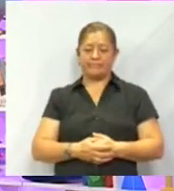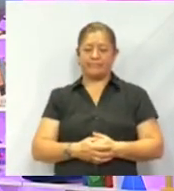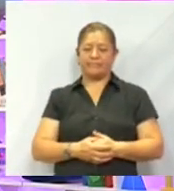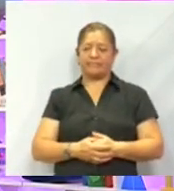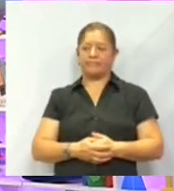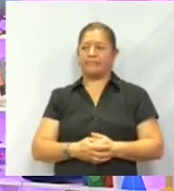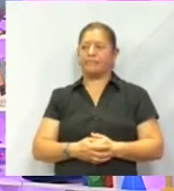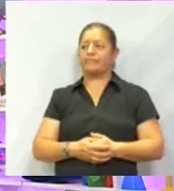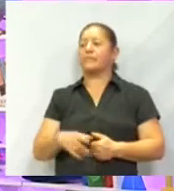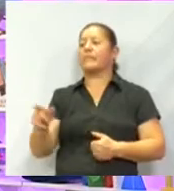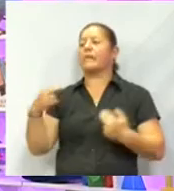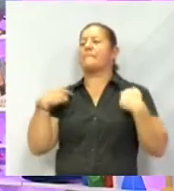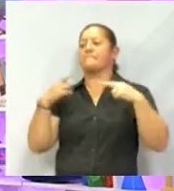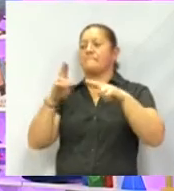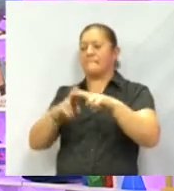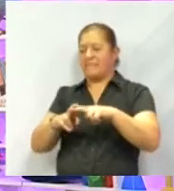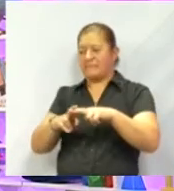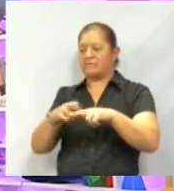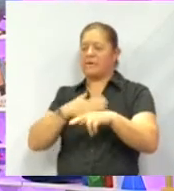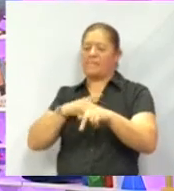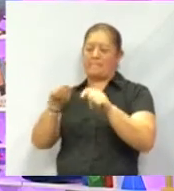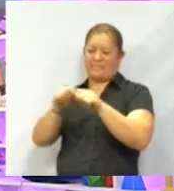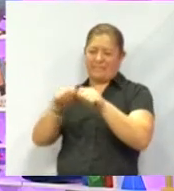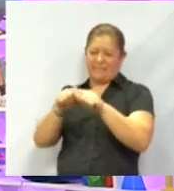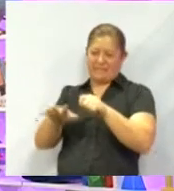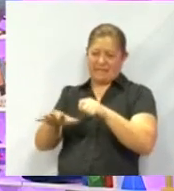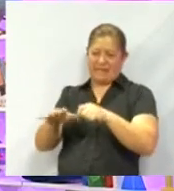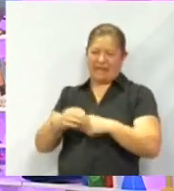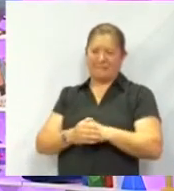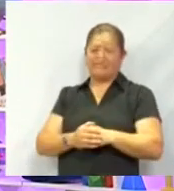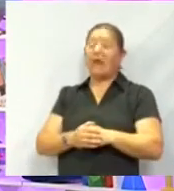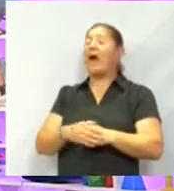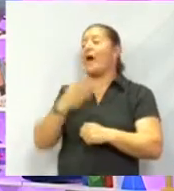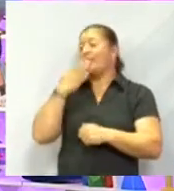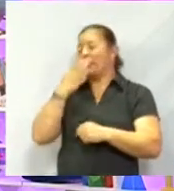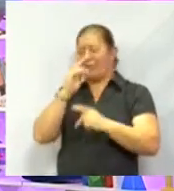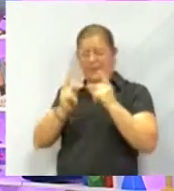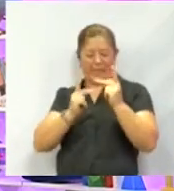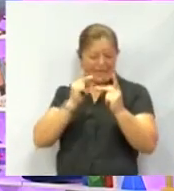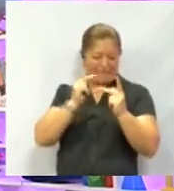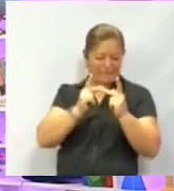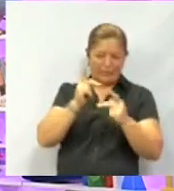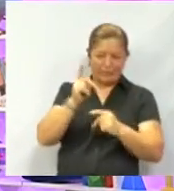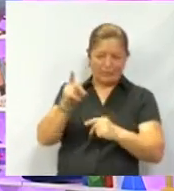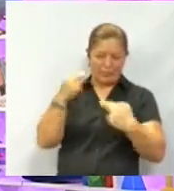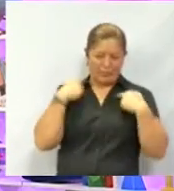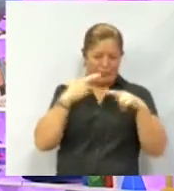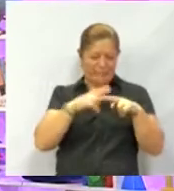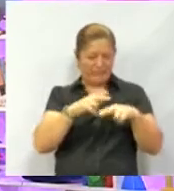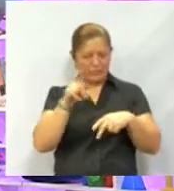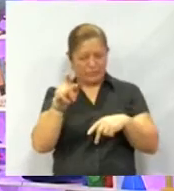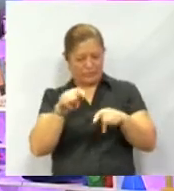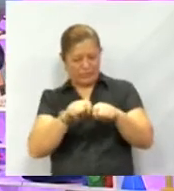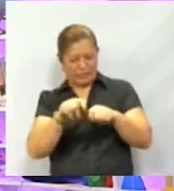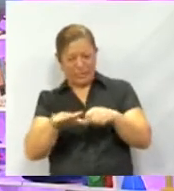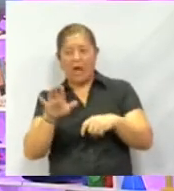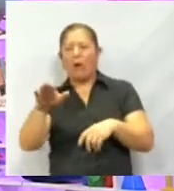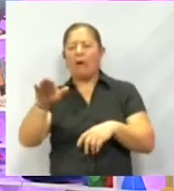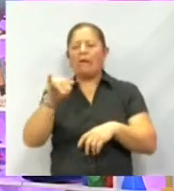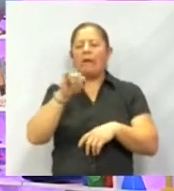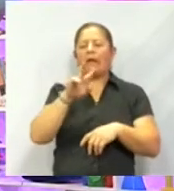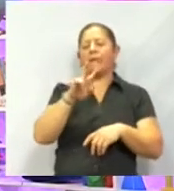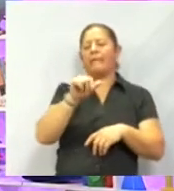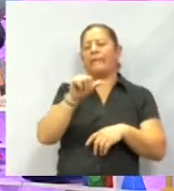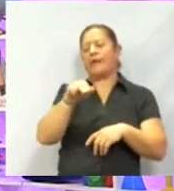A los maestros y a mi tía. Perfecto, pues un saludo a tu maestro y a tu tía. Oye, Iván, un favorzote.